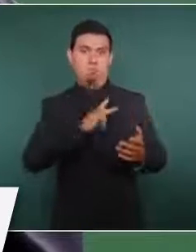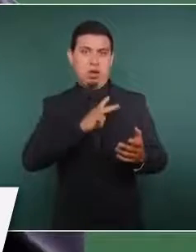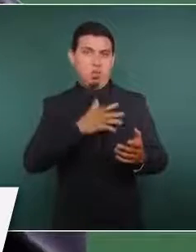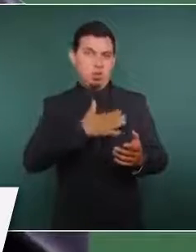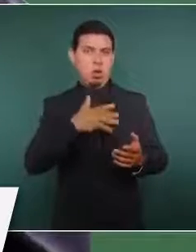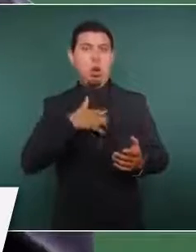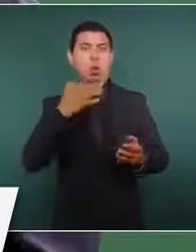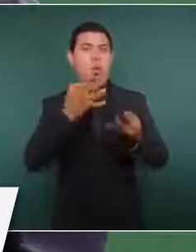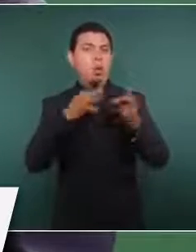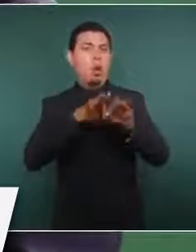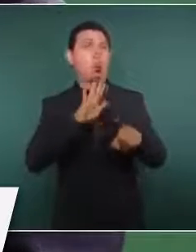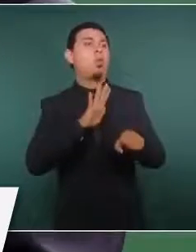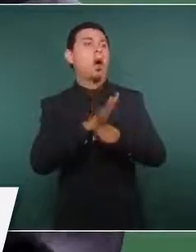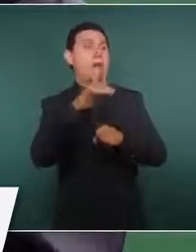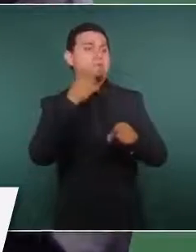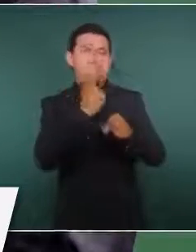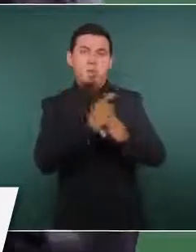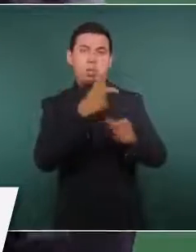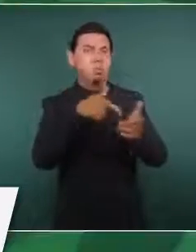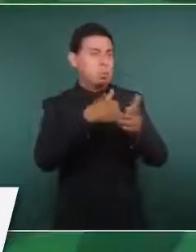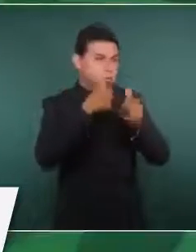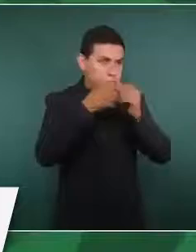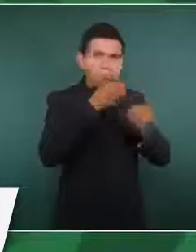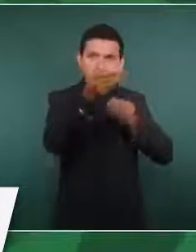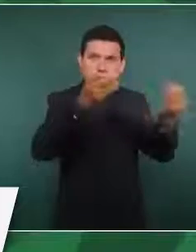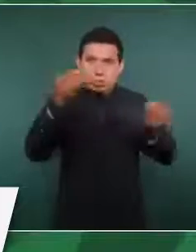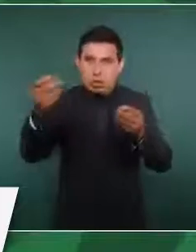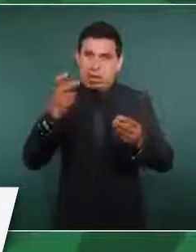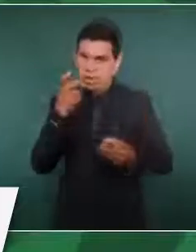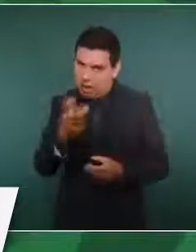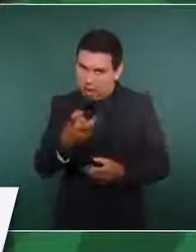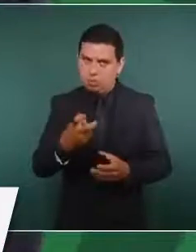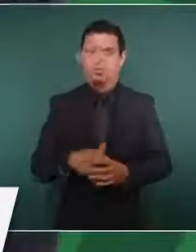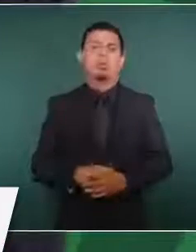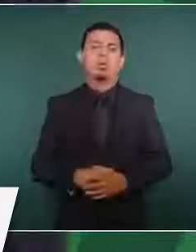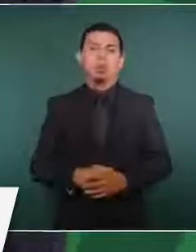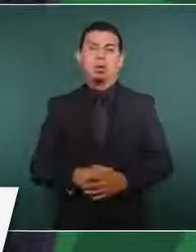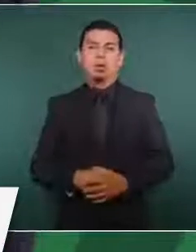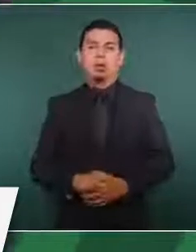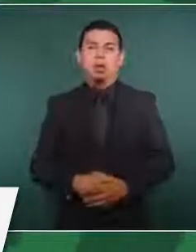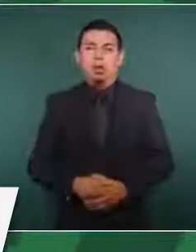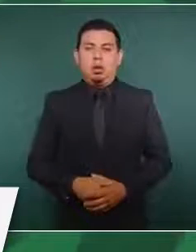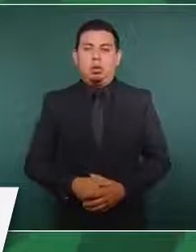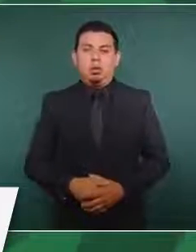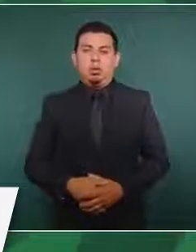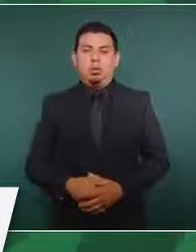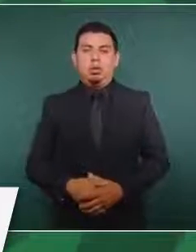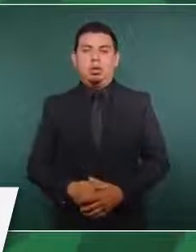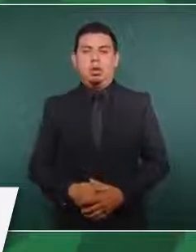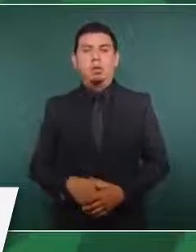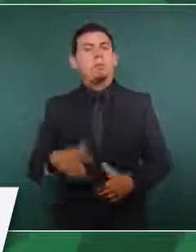pero lo que se está haciendo es saber cuáles son los que